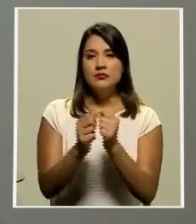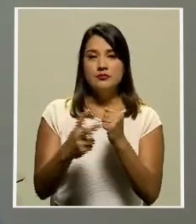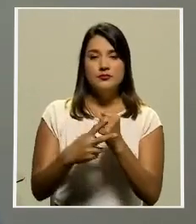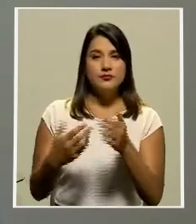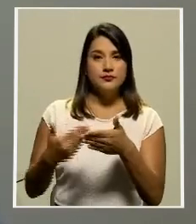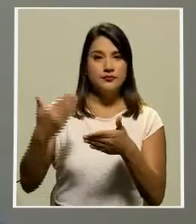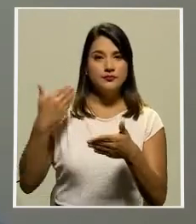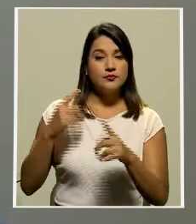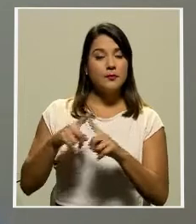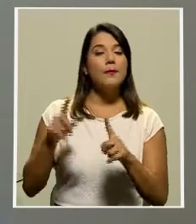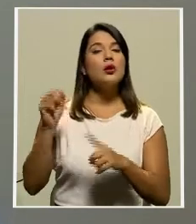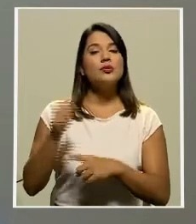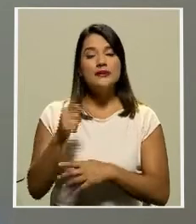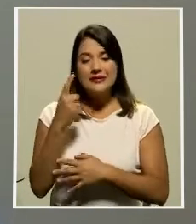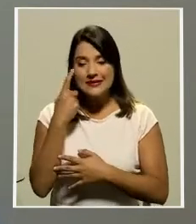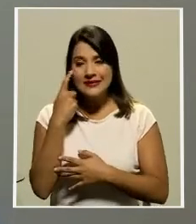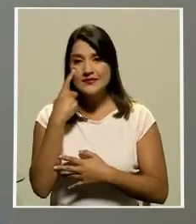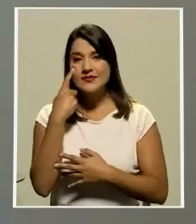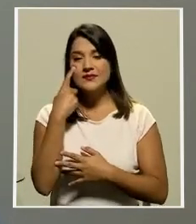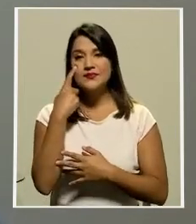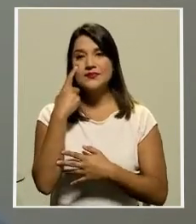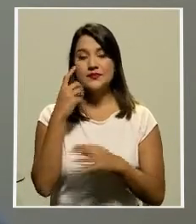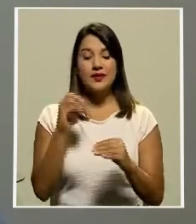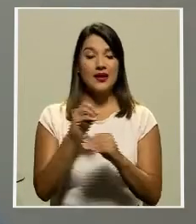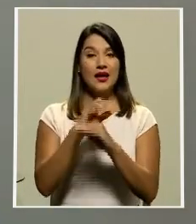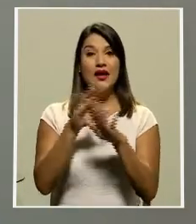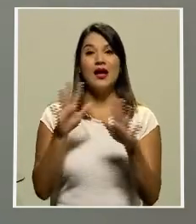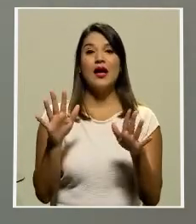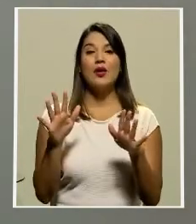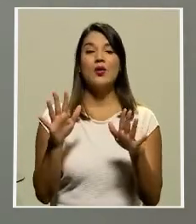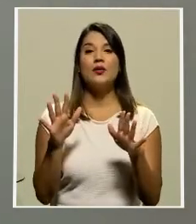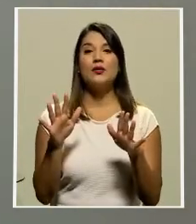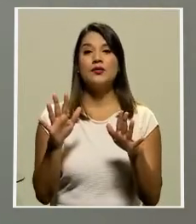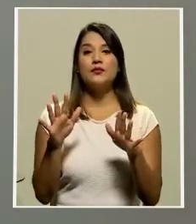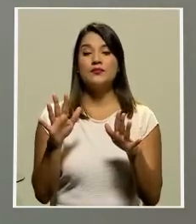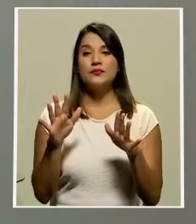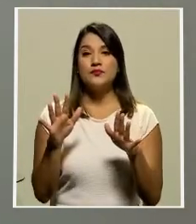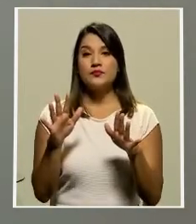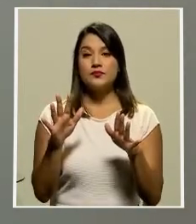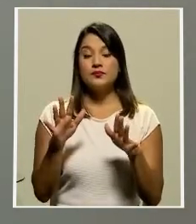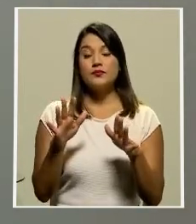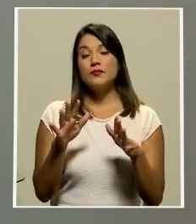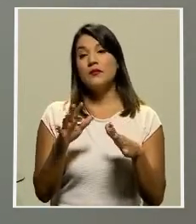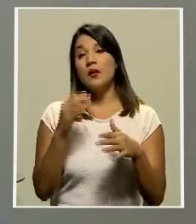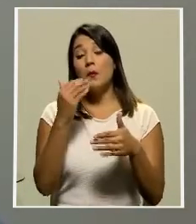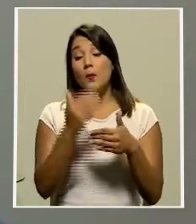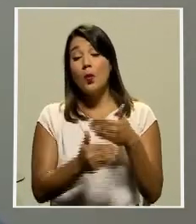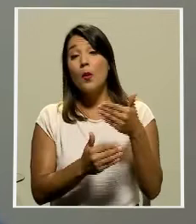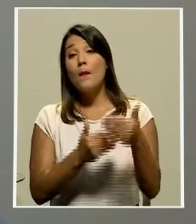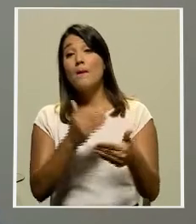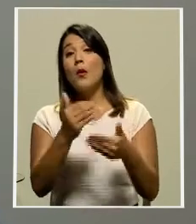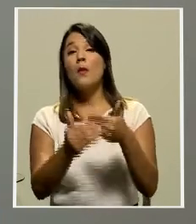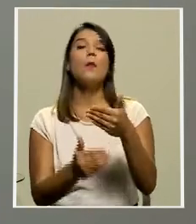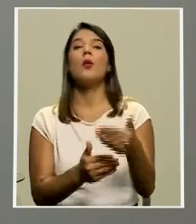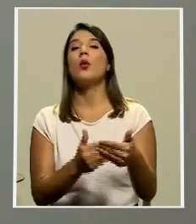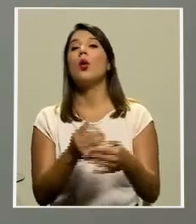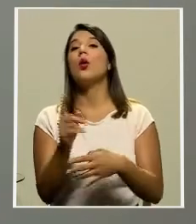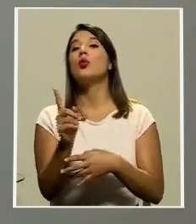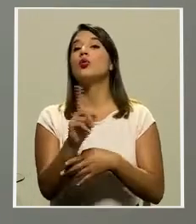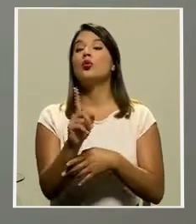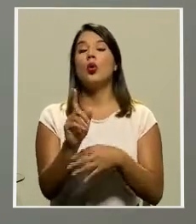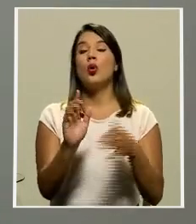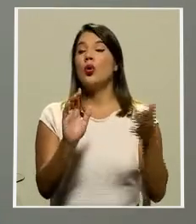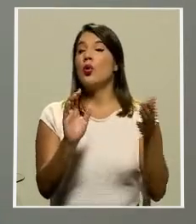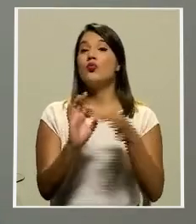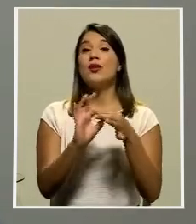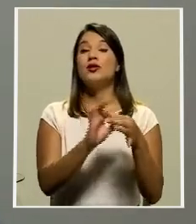embargo, sí se nota una tendencia a la disminución lentamente y paulatinamente, no con respecto al año anterior.